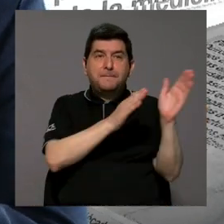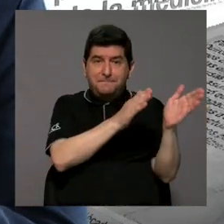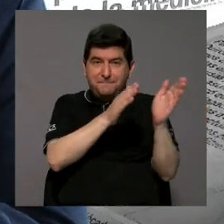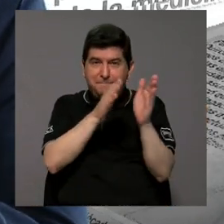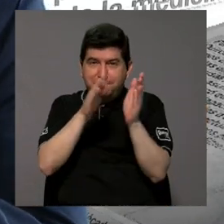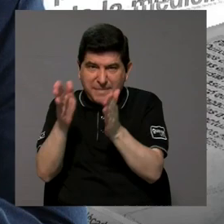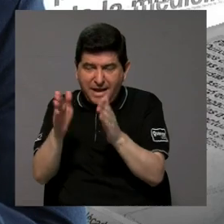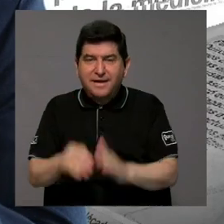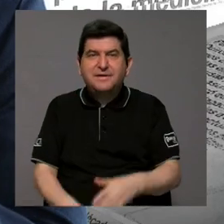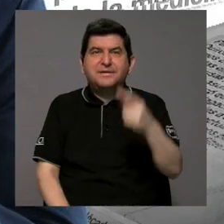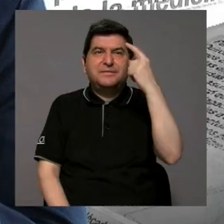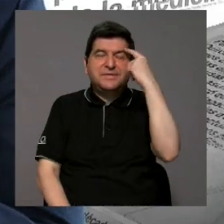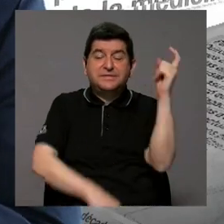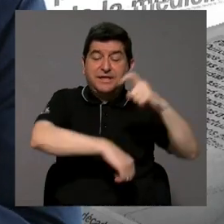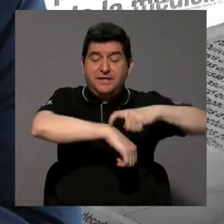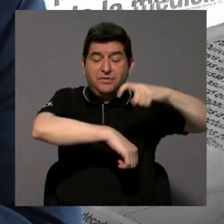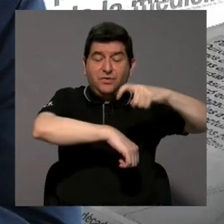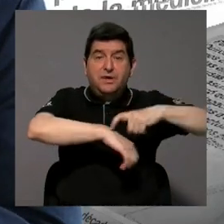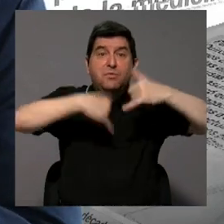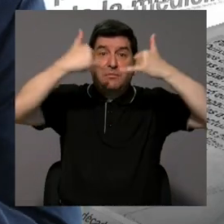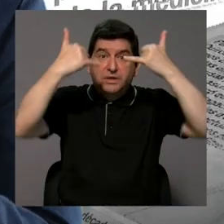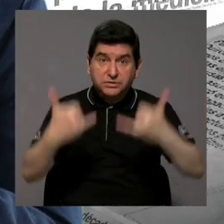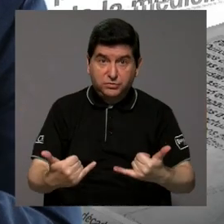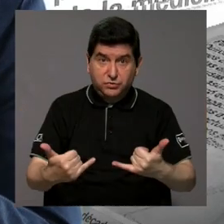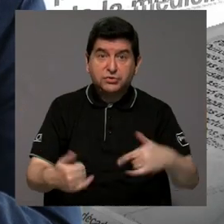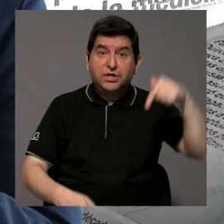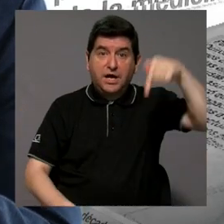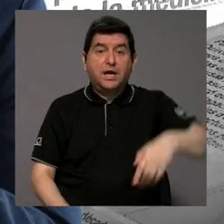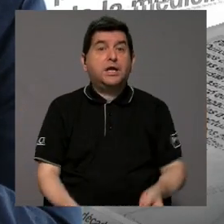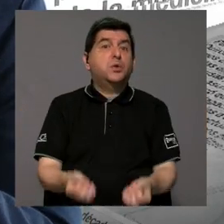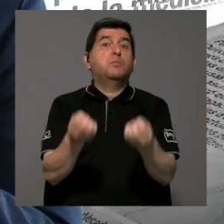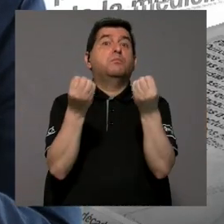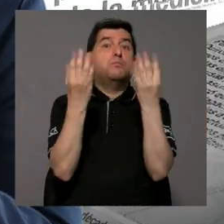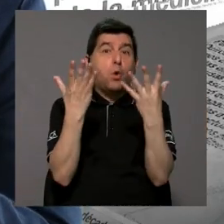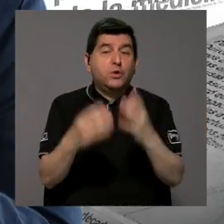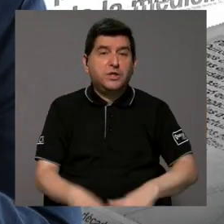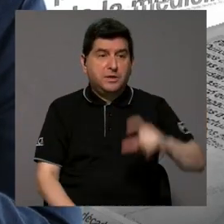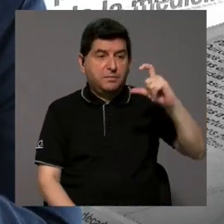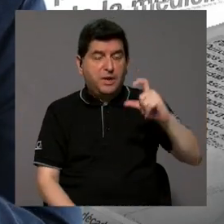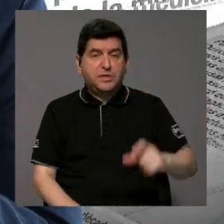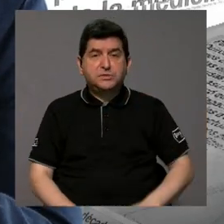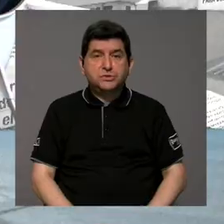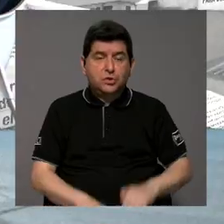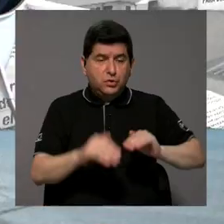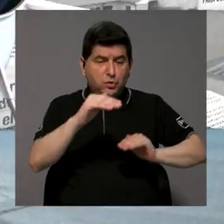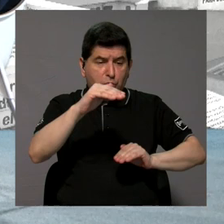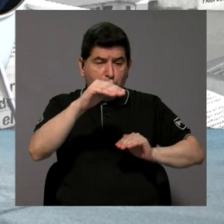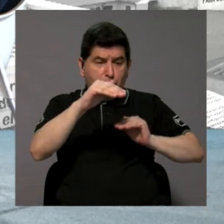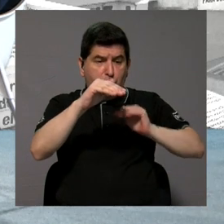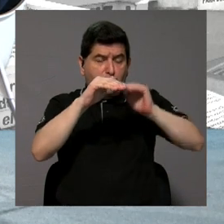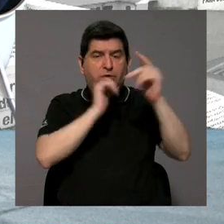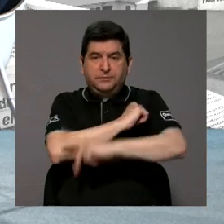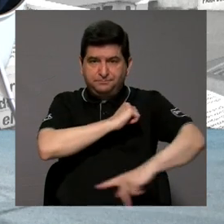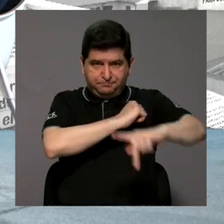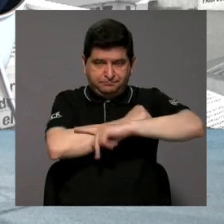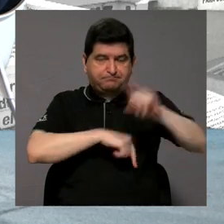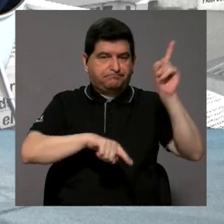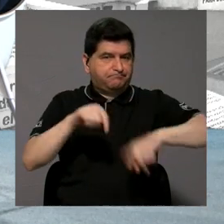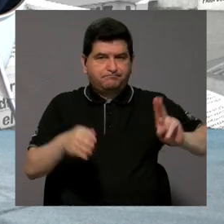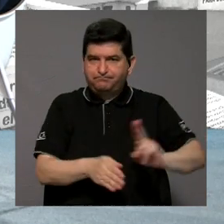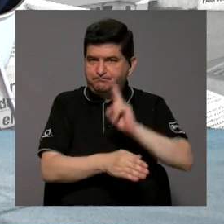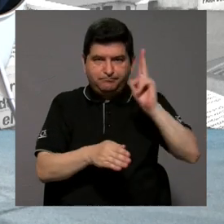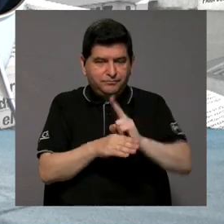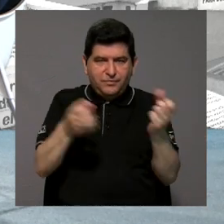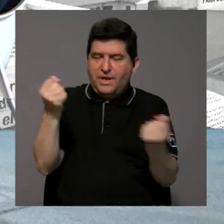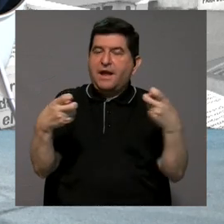para el día que ya tengamos muchas baterías acumuladas aquí en el país que no se puedan utilizar